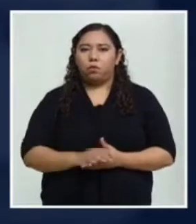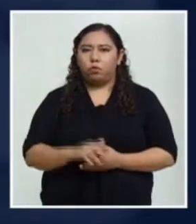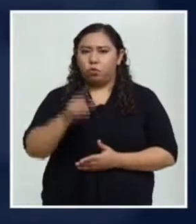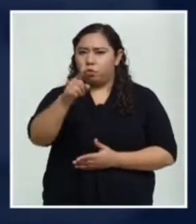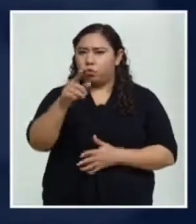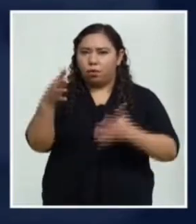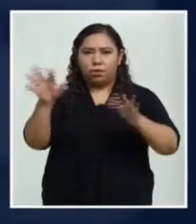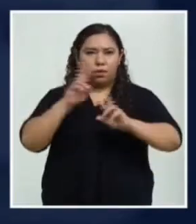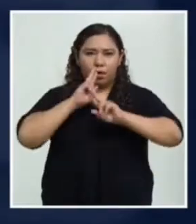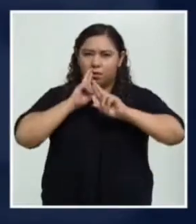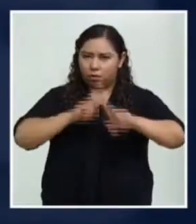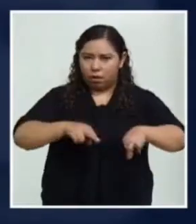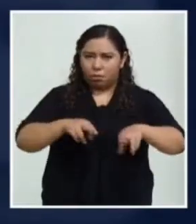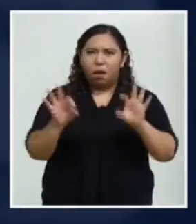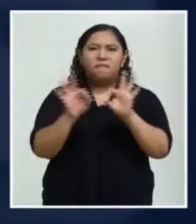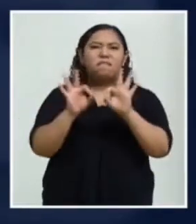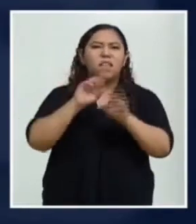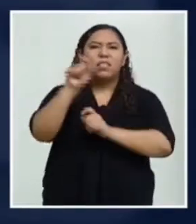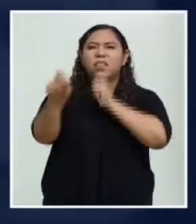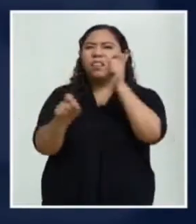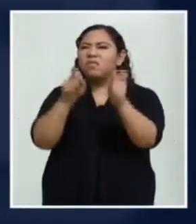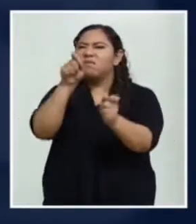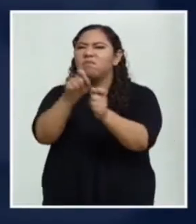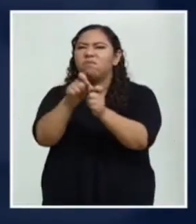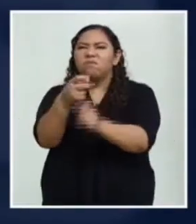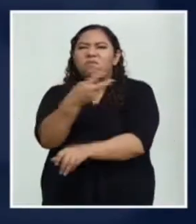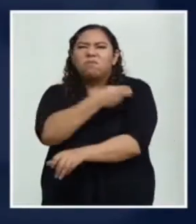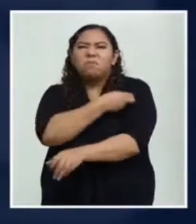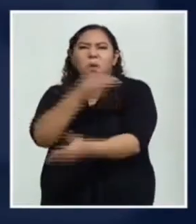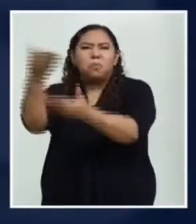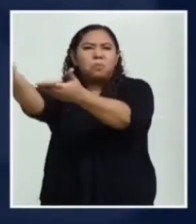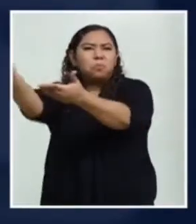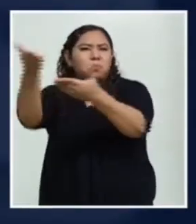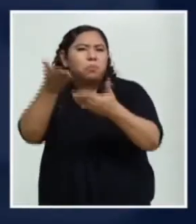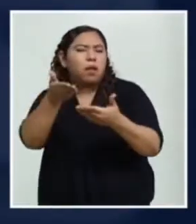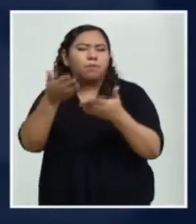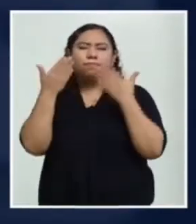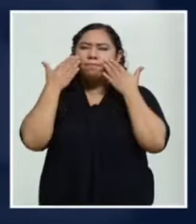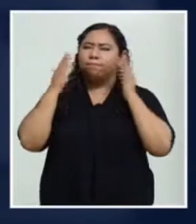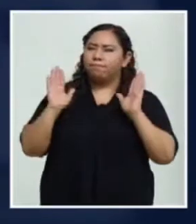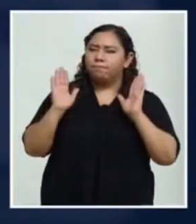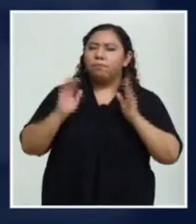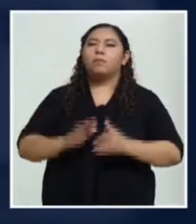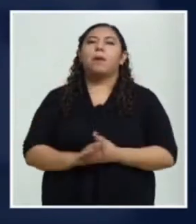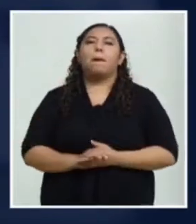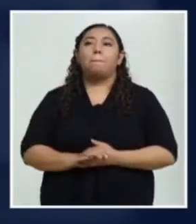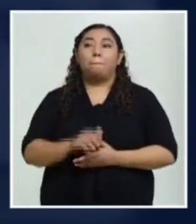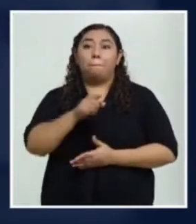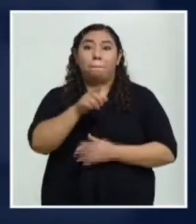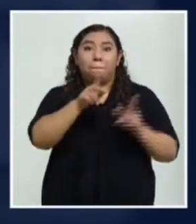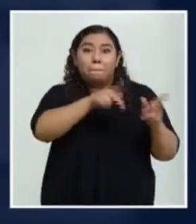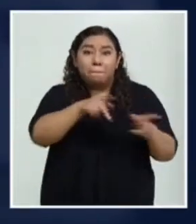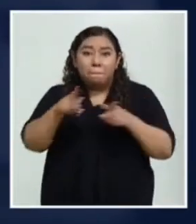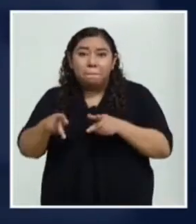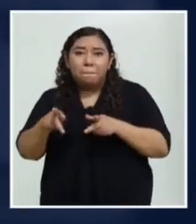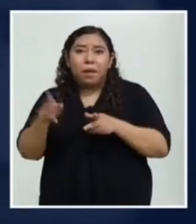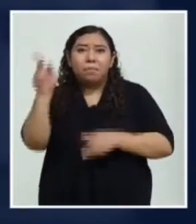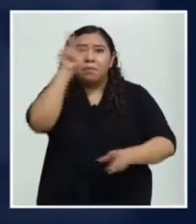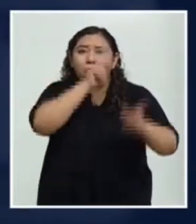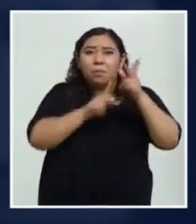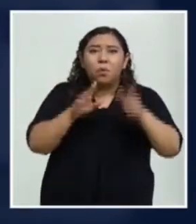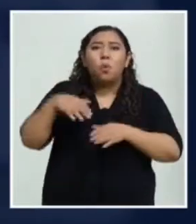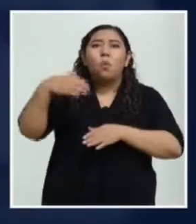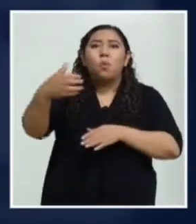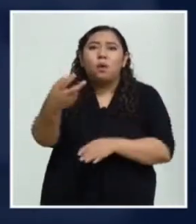no puede precisar una fecha exacta de la llegada de la vacuna a nuestro país. Sin embargo, la población está ávida de conocer cuándo